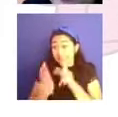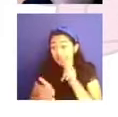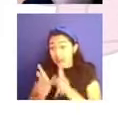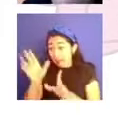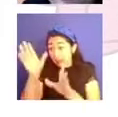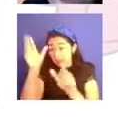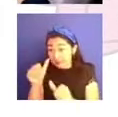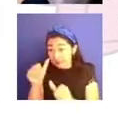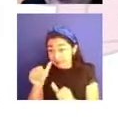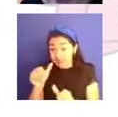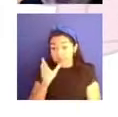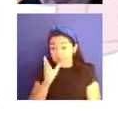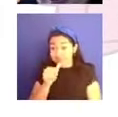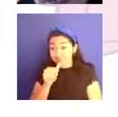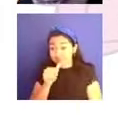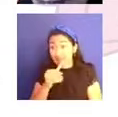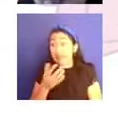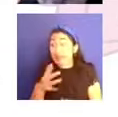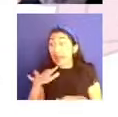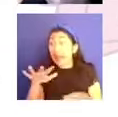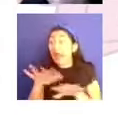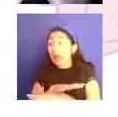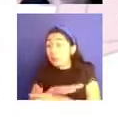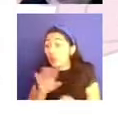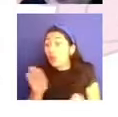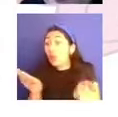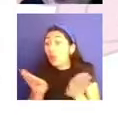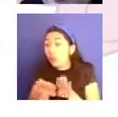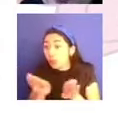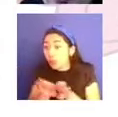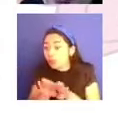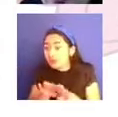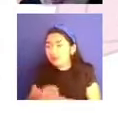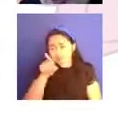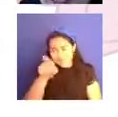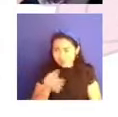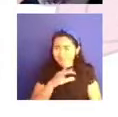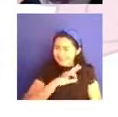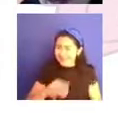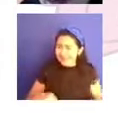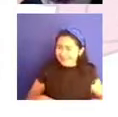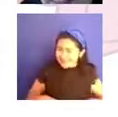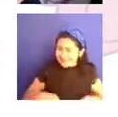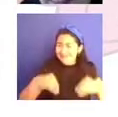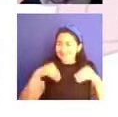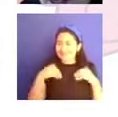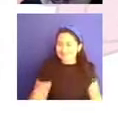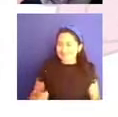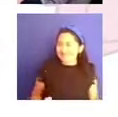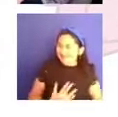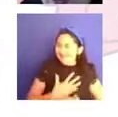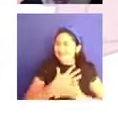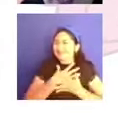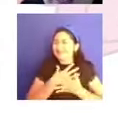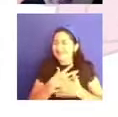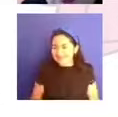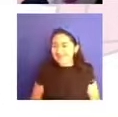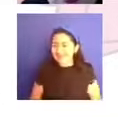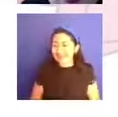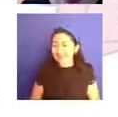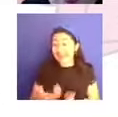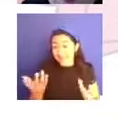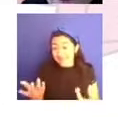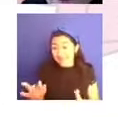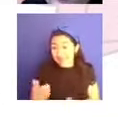disposición, ¿qué cambios necesitamos hacer? Aventurarnos a vivir, ¿no? Eso es uno de los elementos importantes que nos maneja,